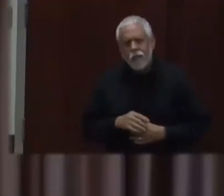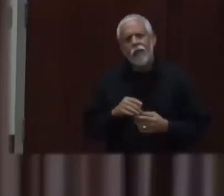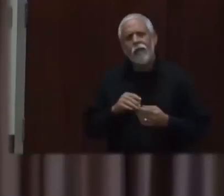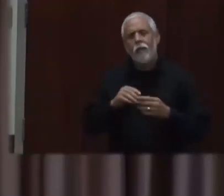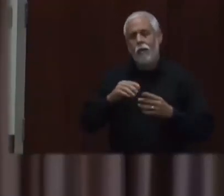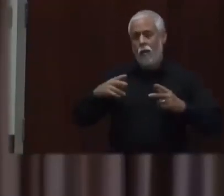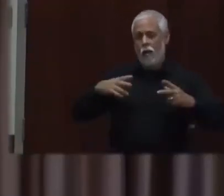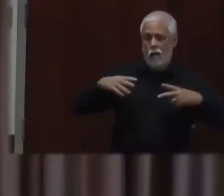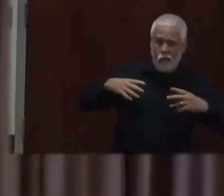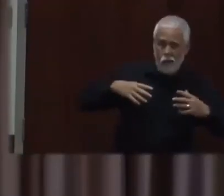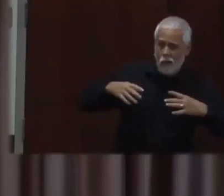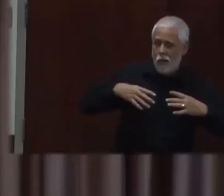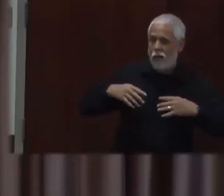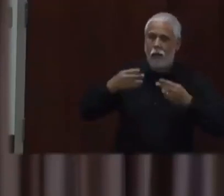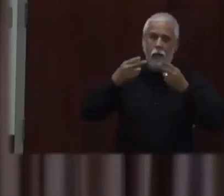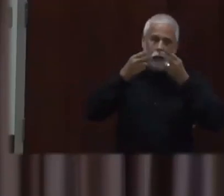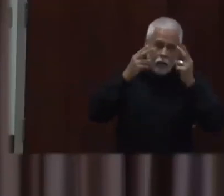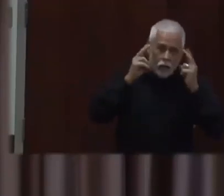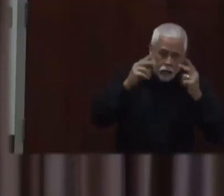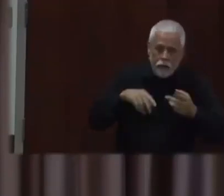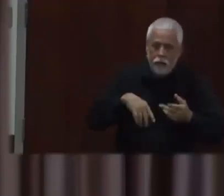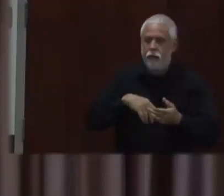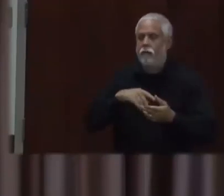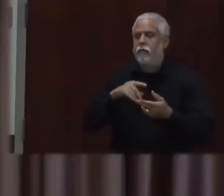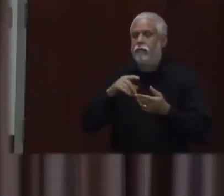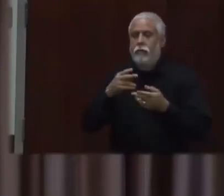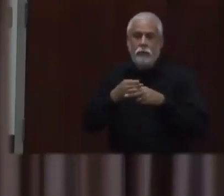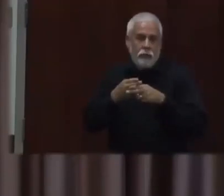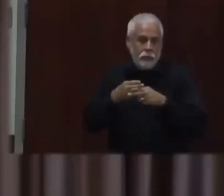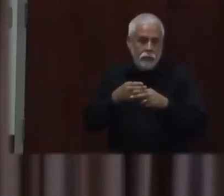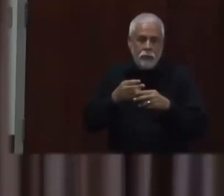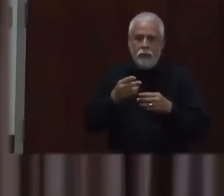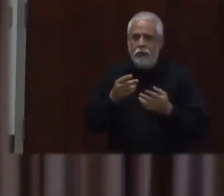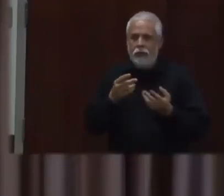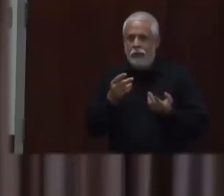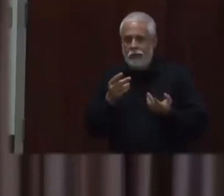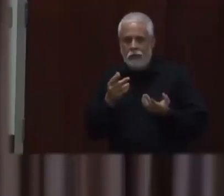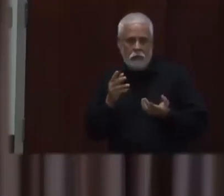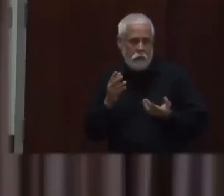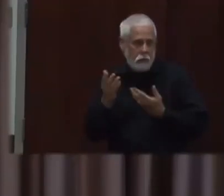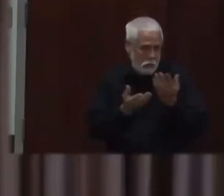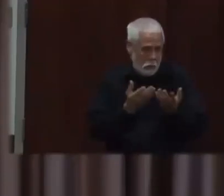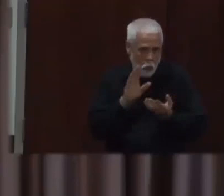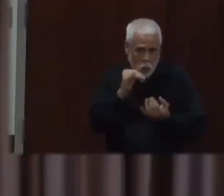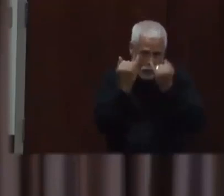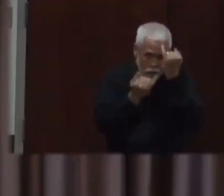estos días feriados y que la gente tiene mucha,